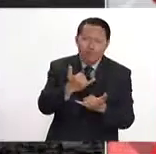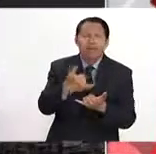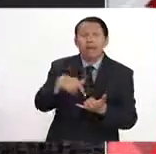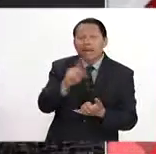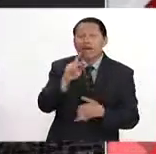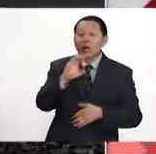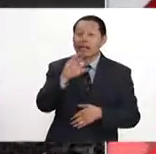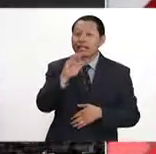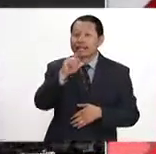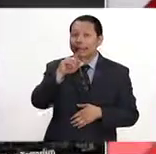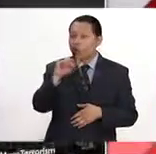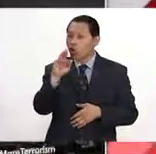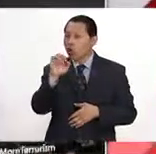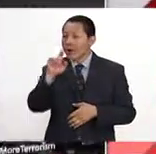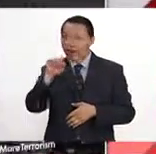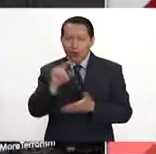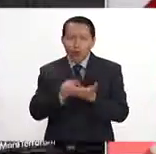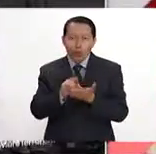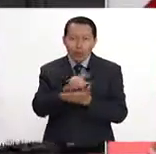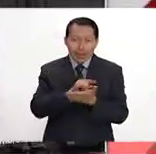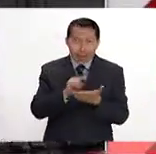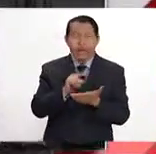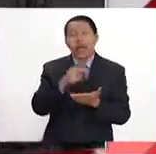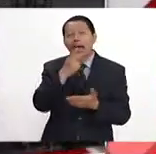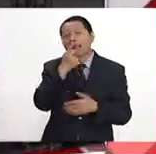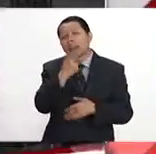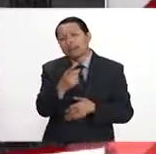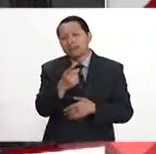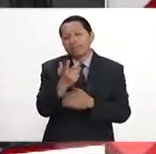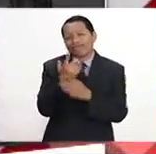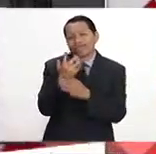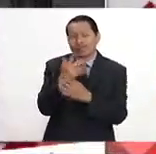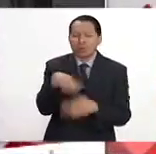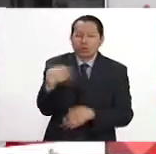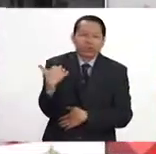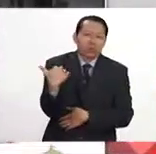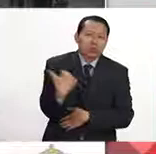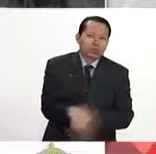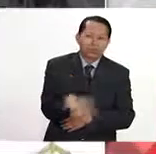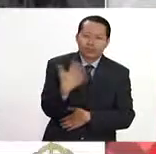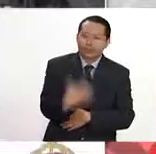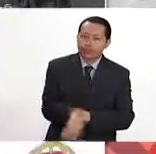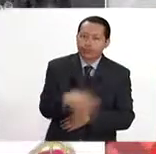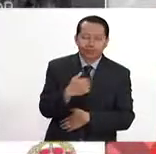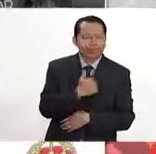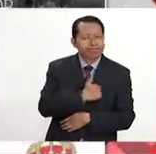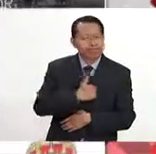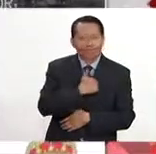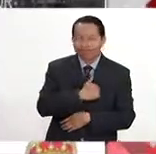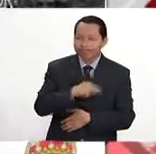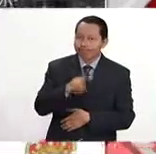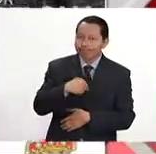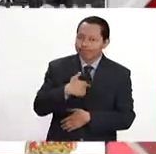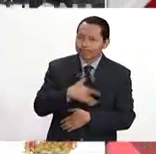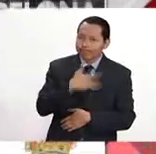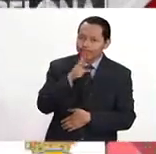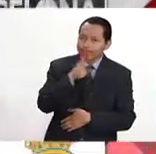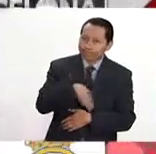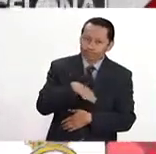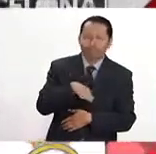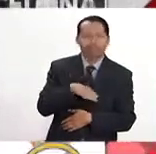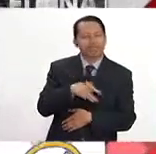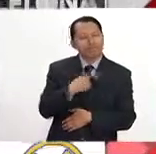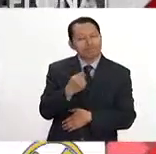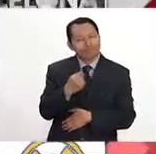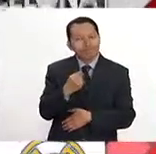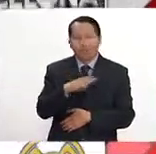salieron con su Twitter a decir que estaba, obviamente, pues de luto y que era un momento en el cual decía, consternado con las noticias que llegan